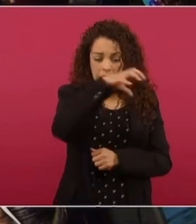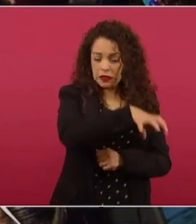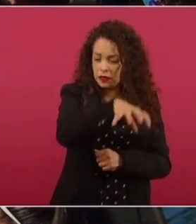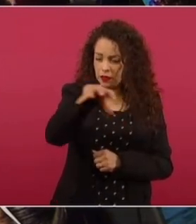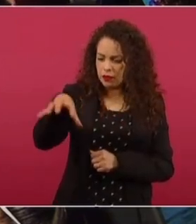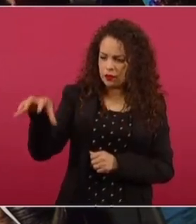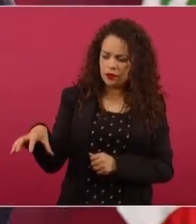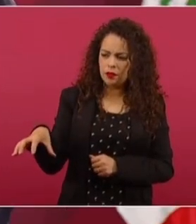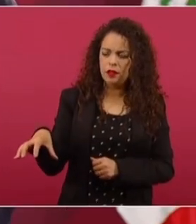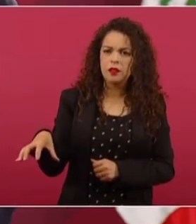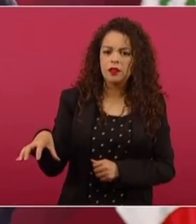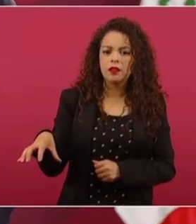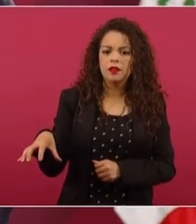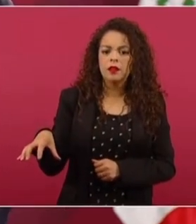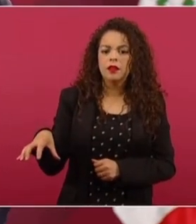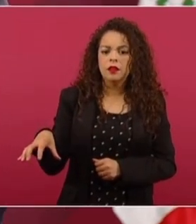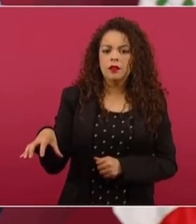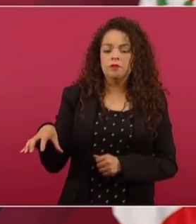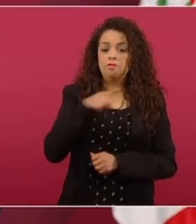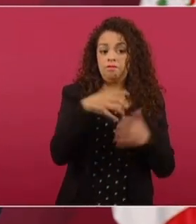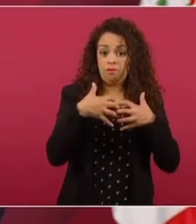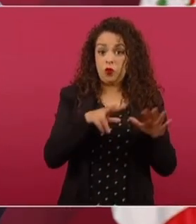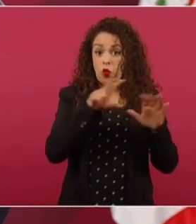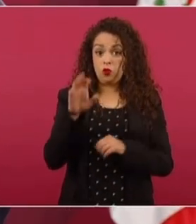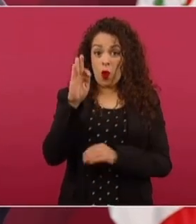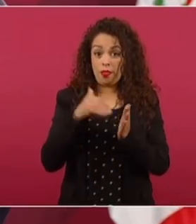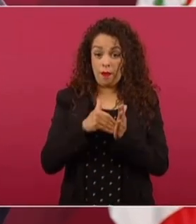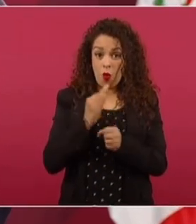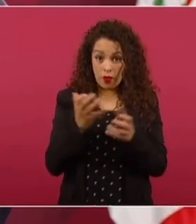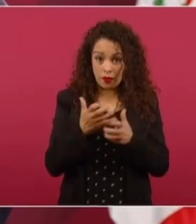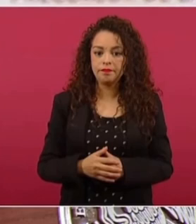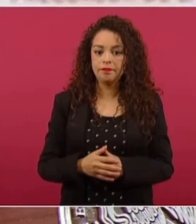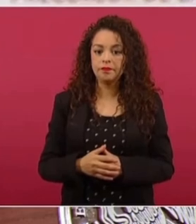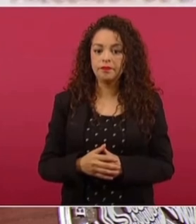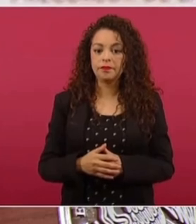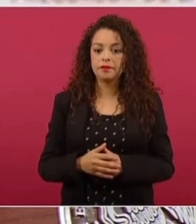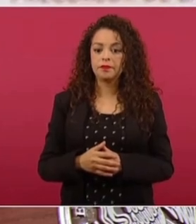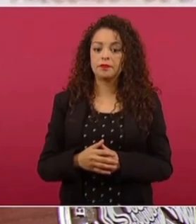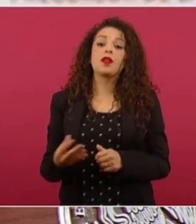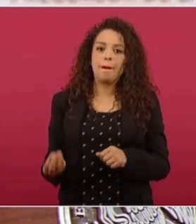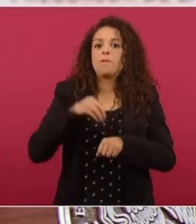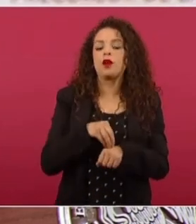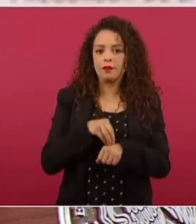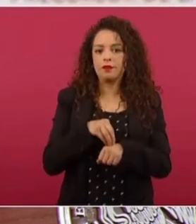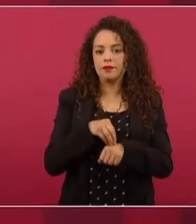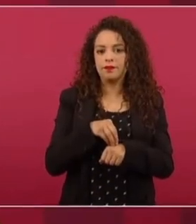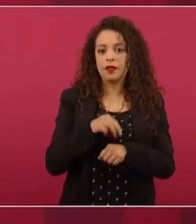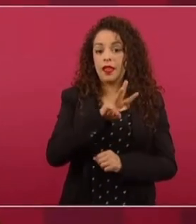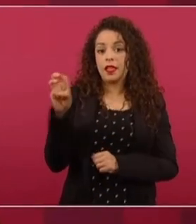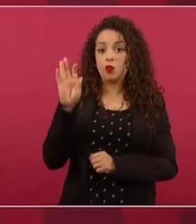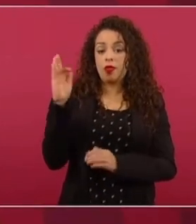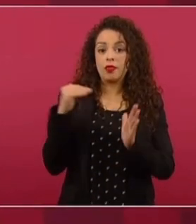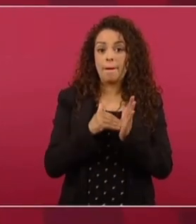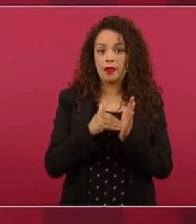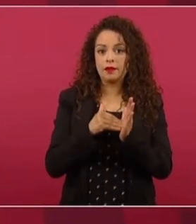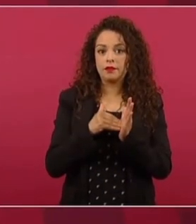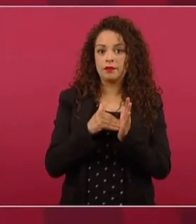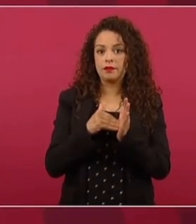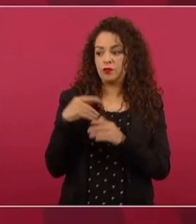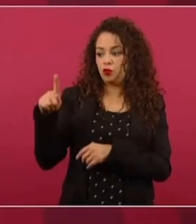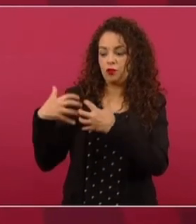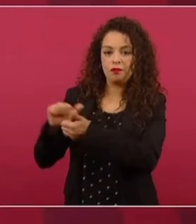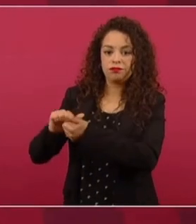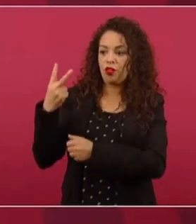queremos llevarlas de 840 mil que tienen hoy a 1 millón 200 mil. Más 340 mil de Dos Bocas.